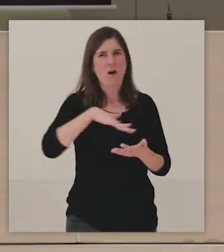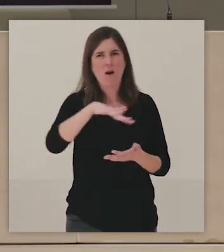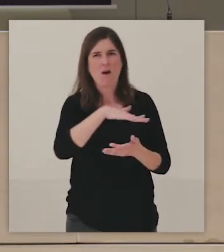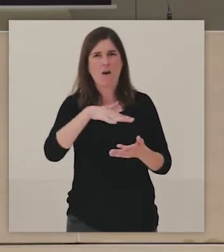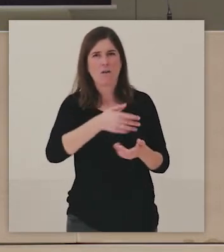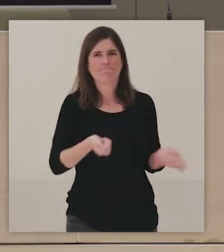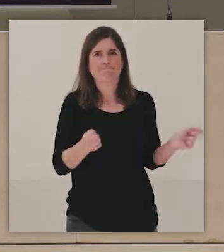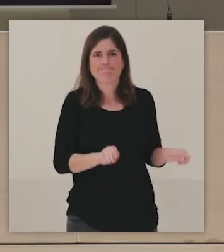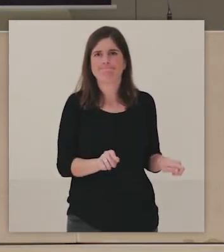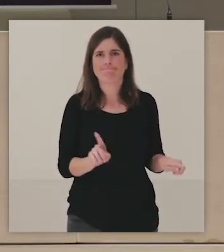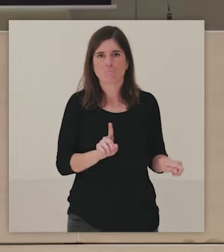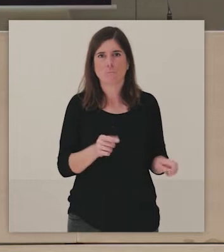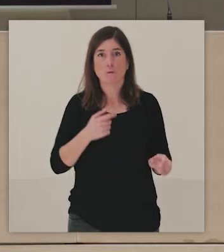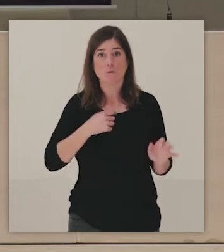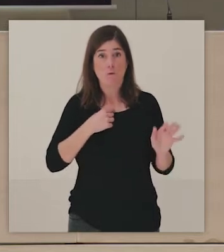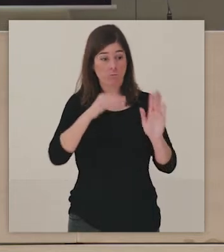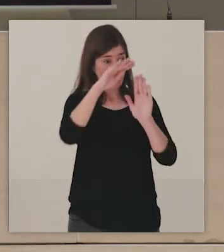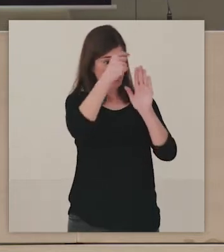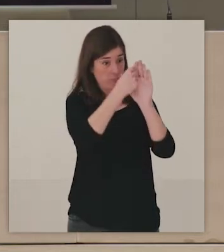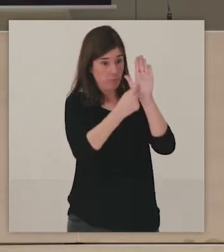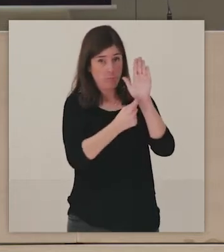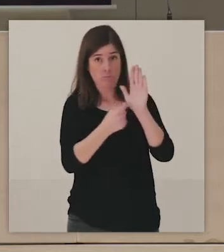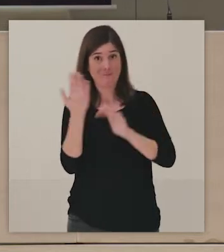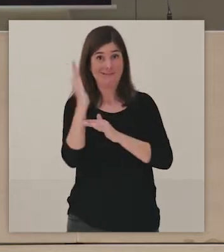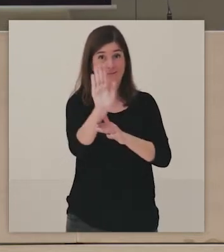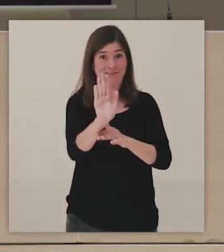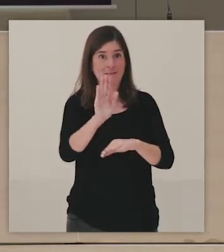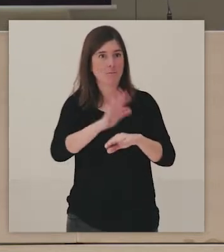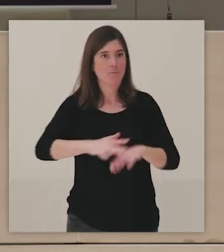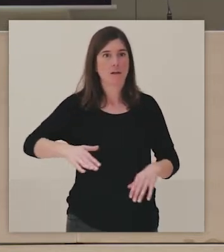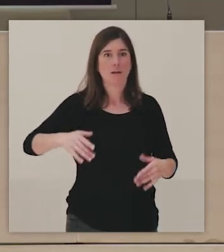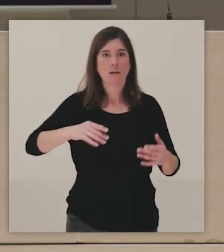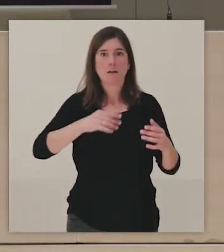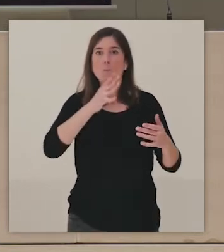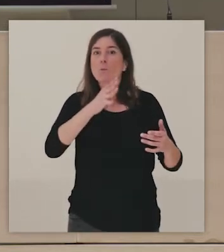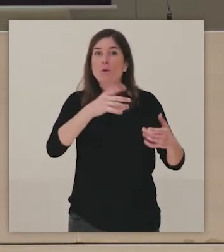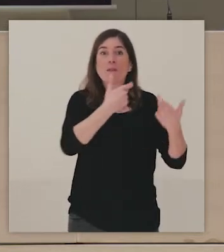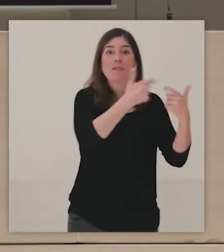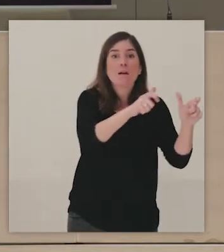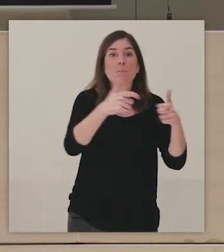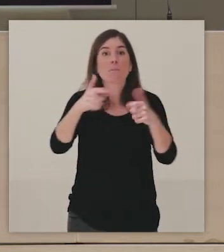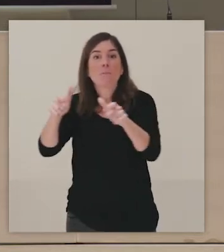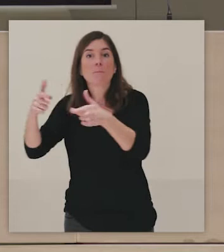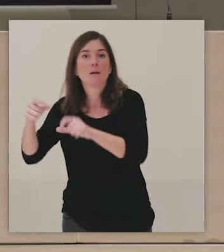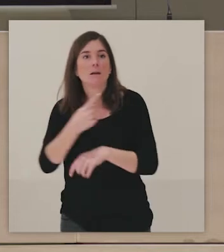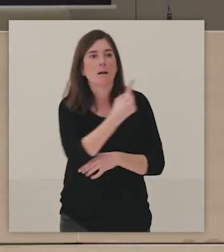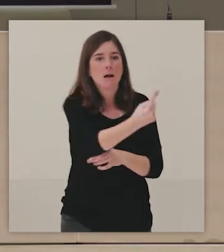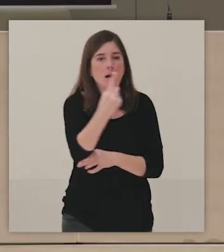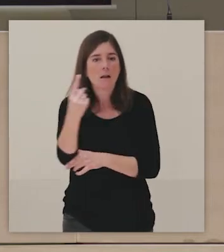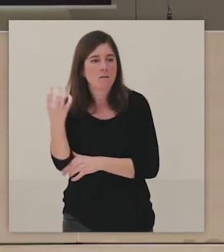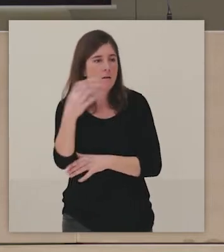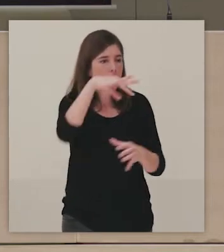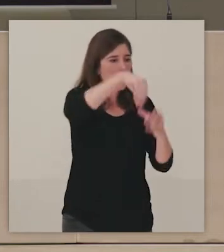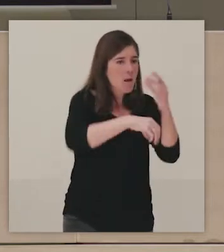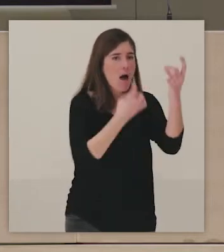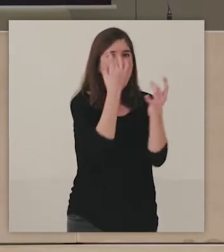organización es porque realmente en el departamento necesitamos organizar de alguna manera los programas